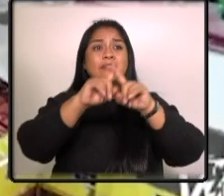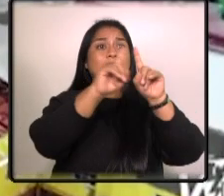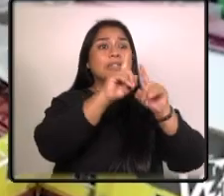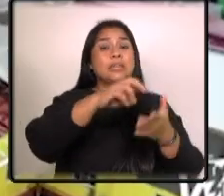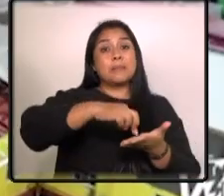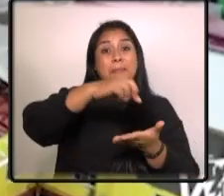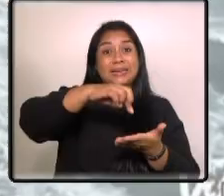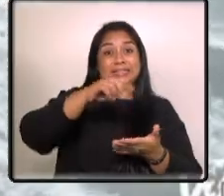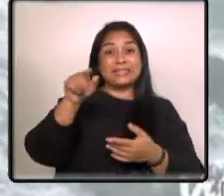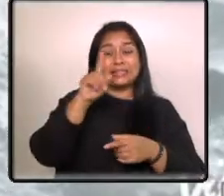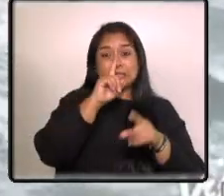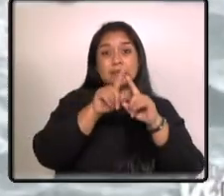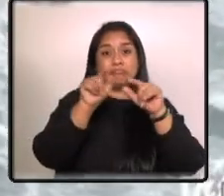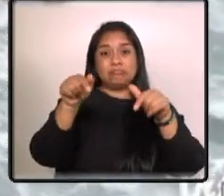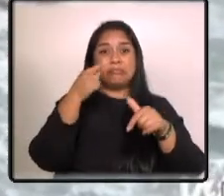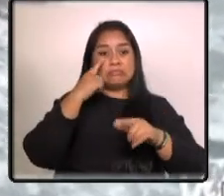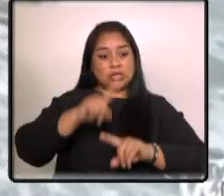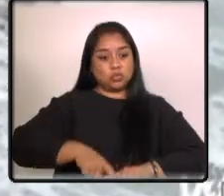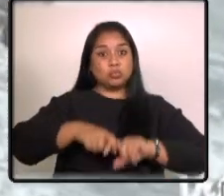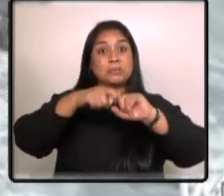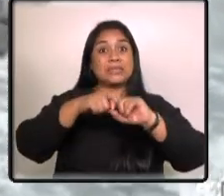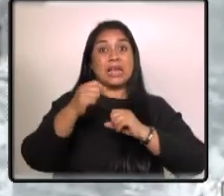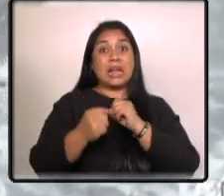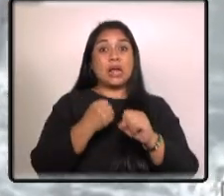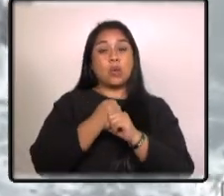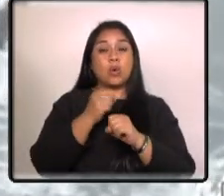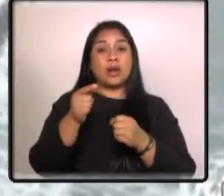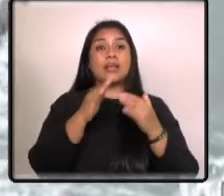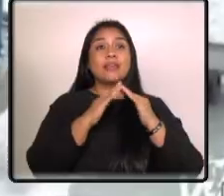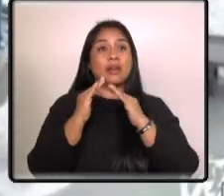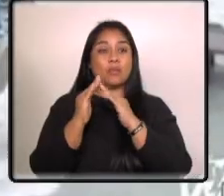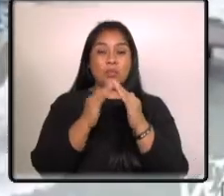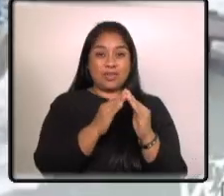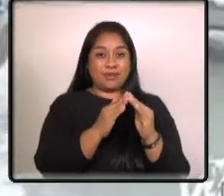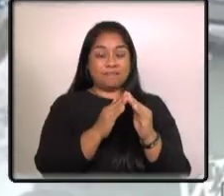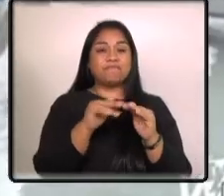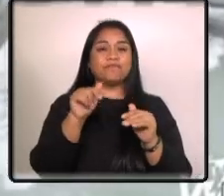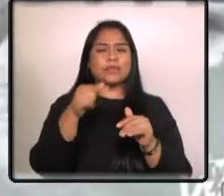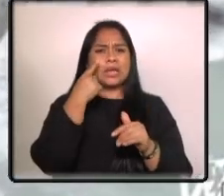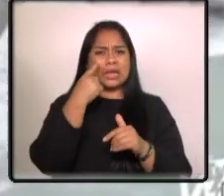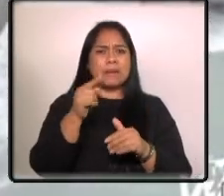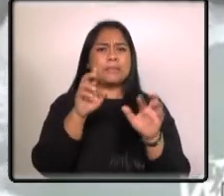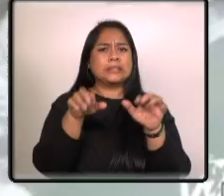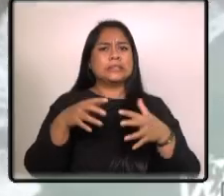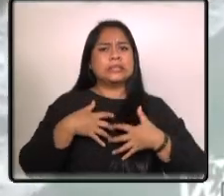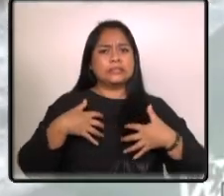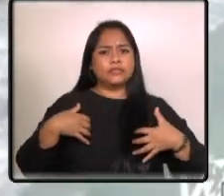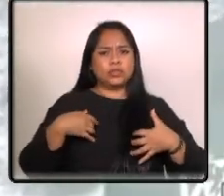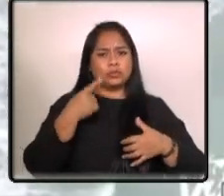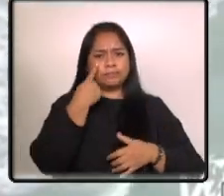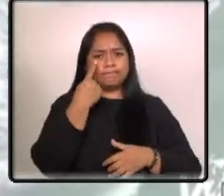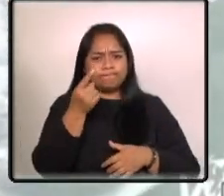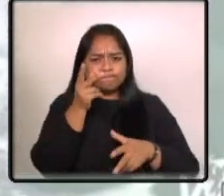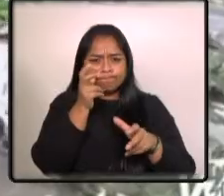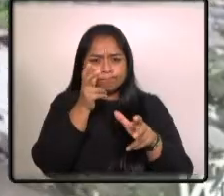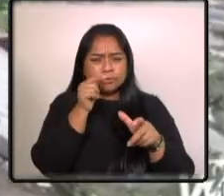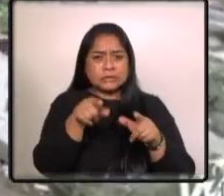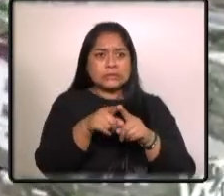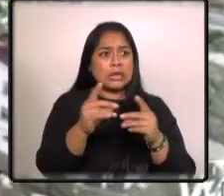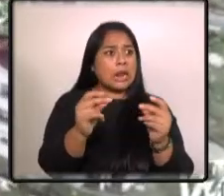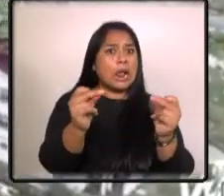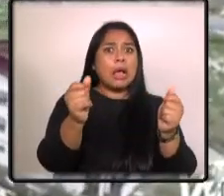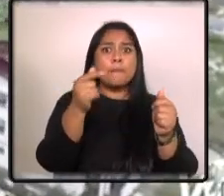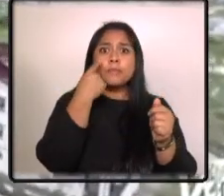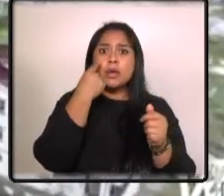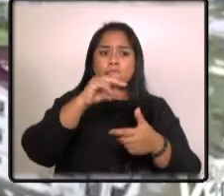la coricom lo que llevó a suspender la reunión anual de la comunidad meteorólogos han señalado el fenómeno de intensificación rápida de